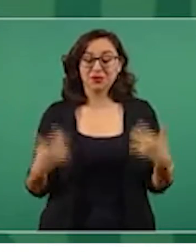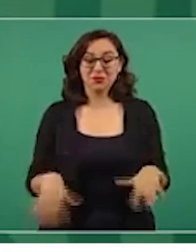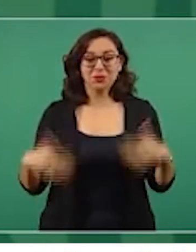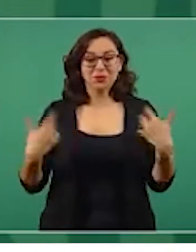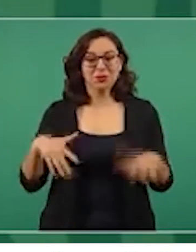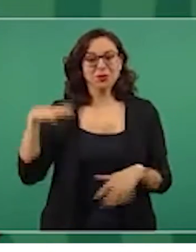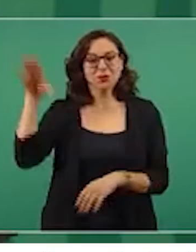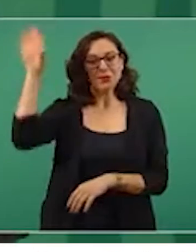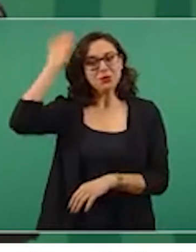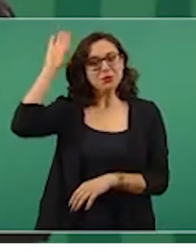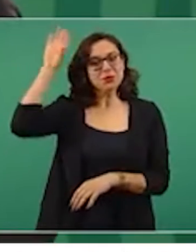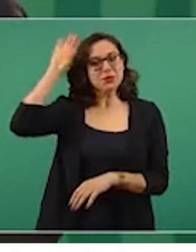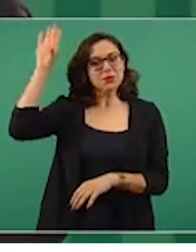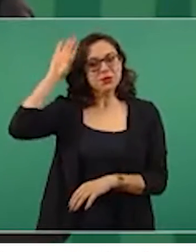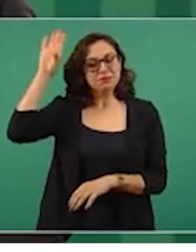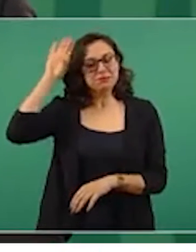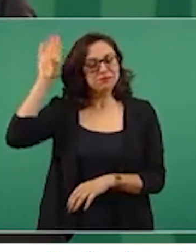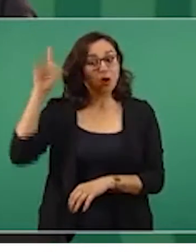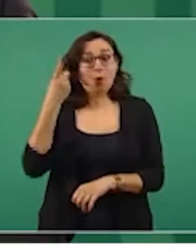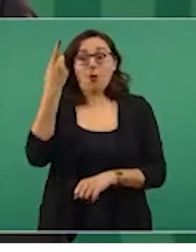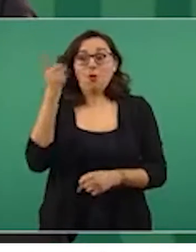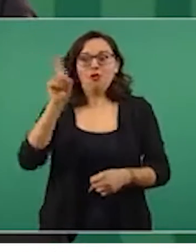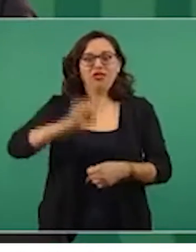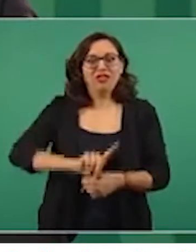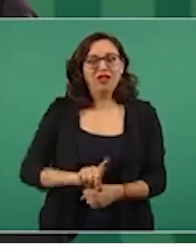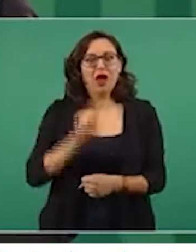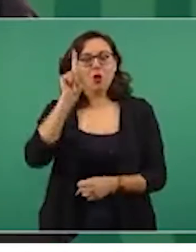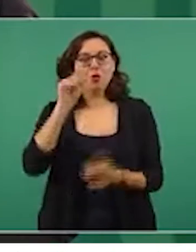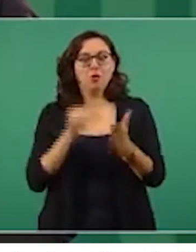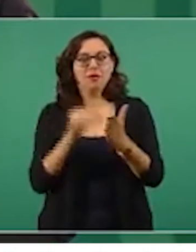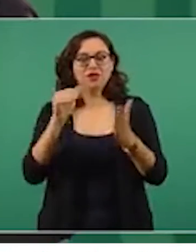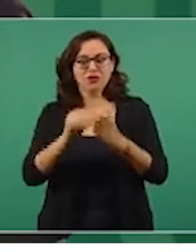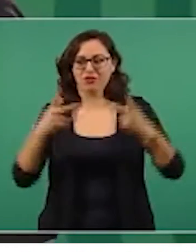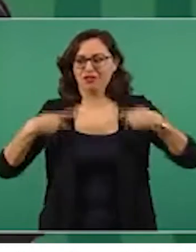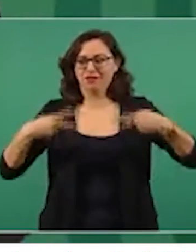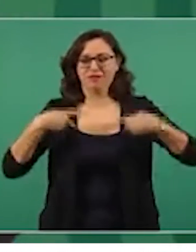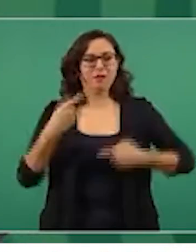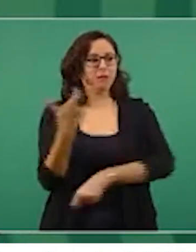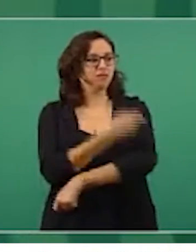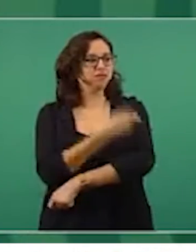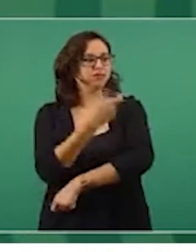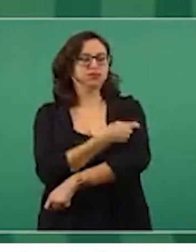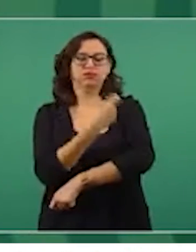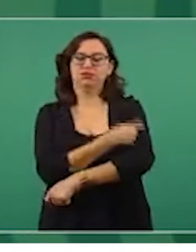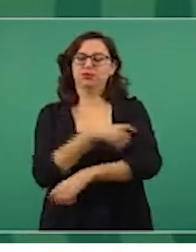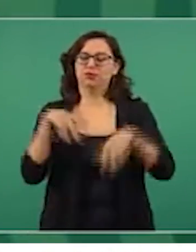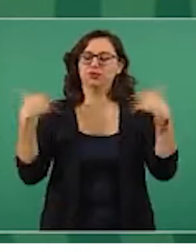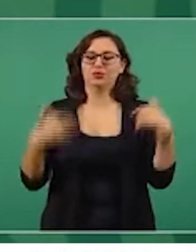récord y nos da muchísimo gusto poder anunciarlo,